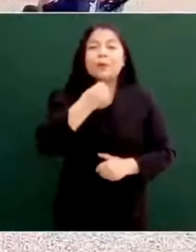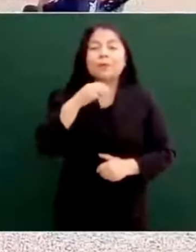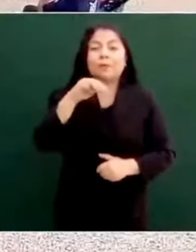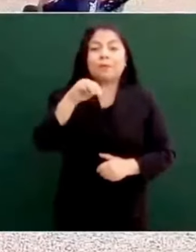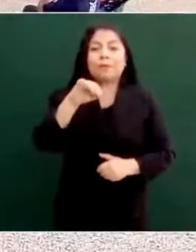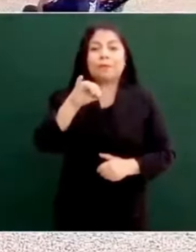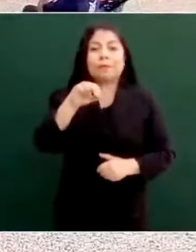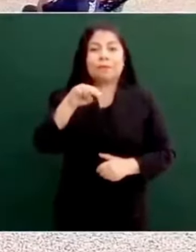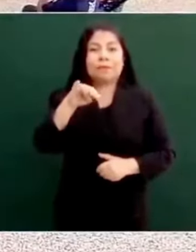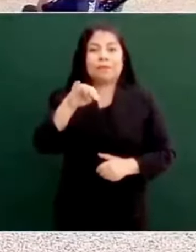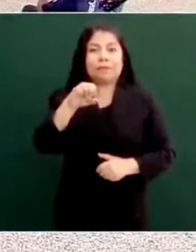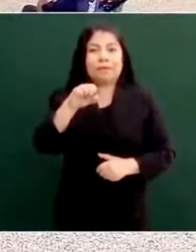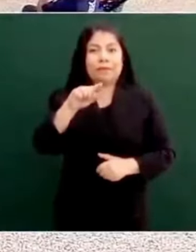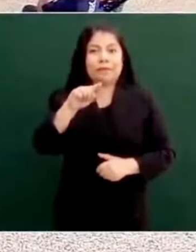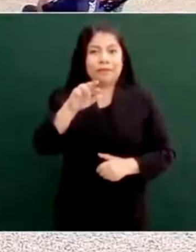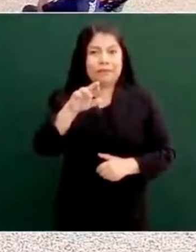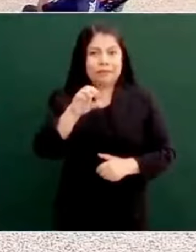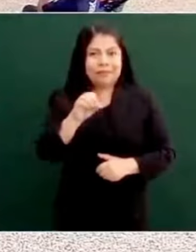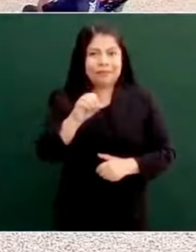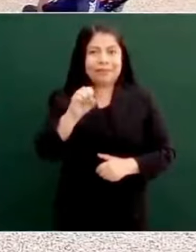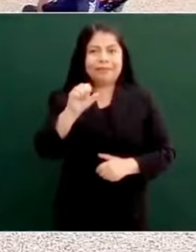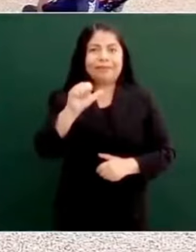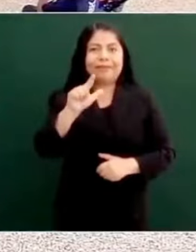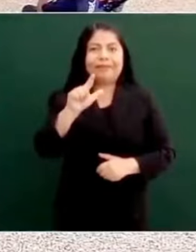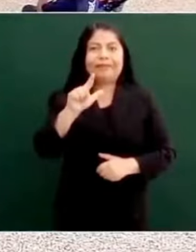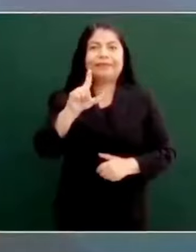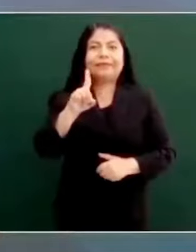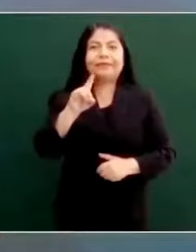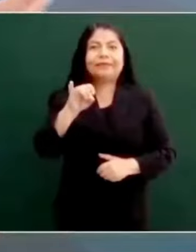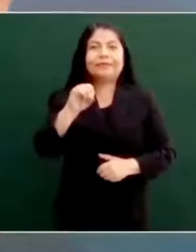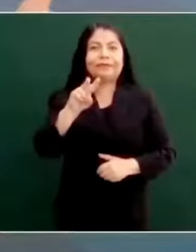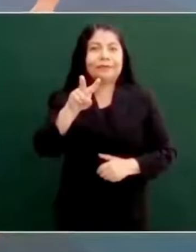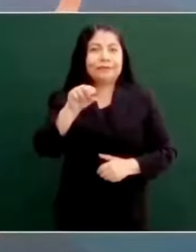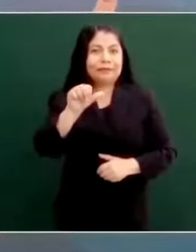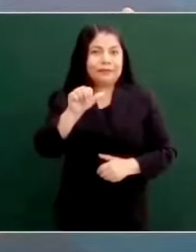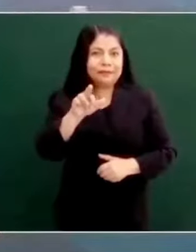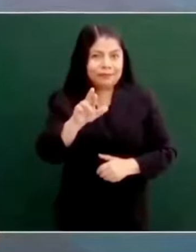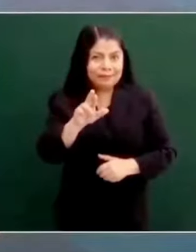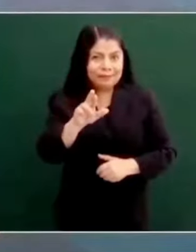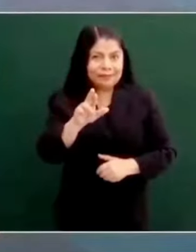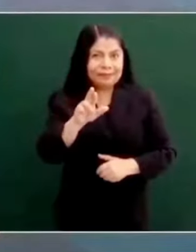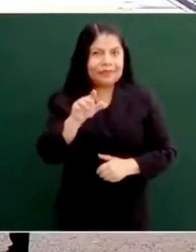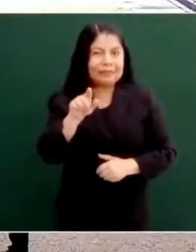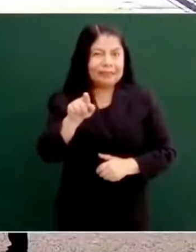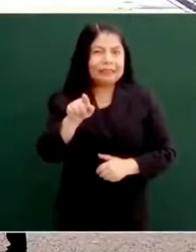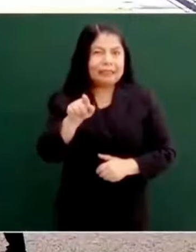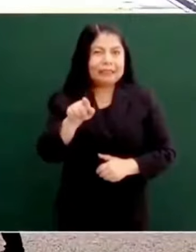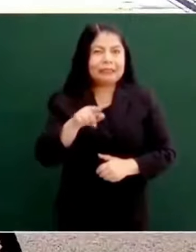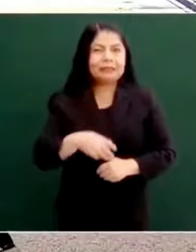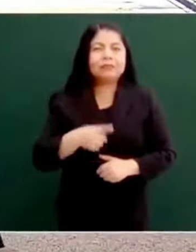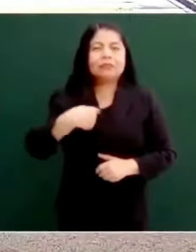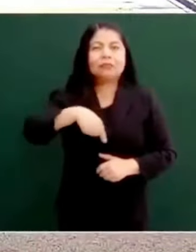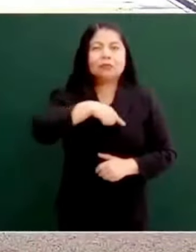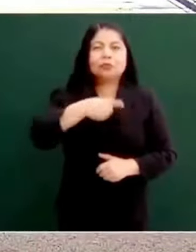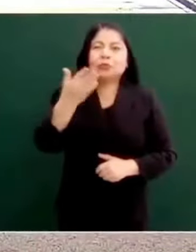le tenía confianza para decir, oiga, pero no es que le iba yo a plantear, ayúdennos,